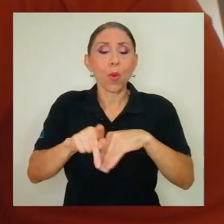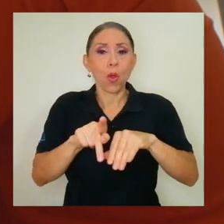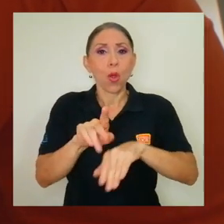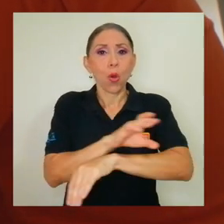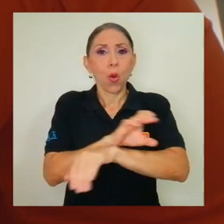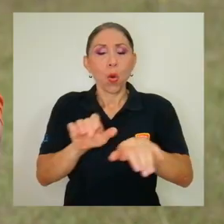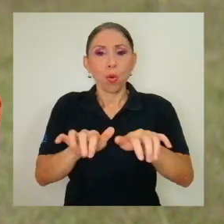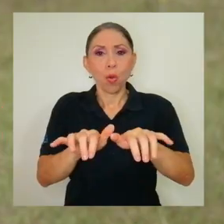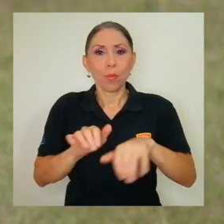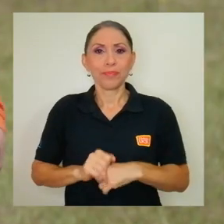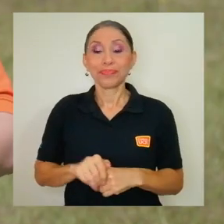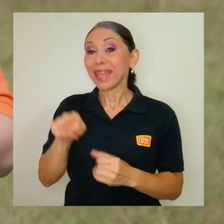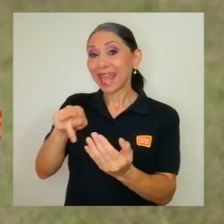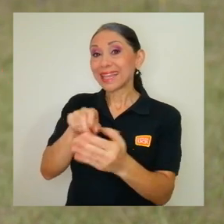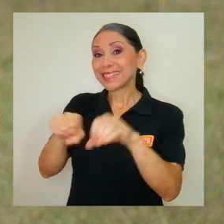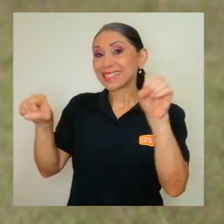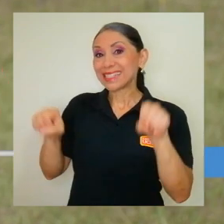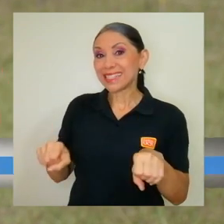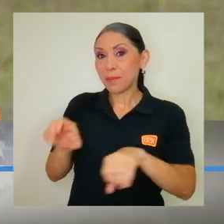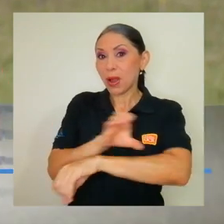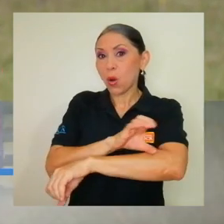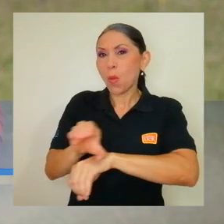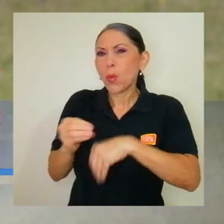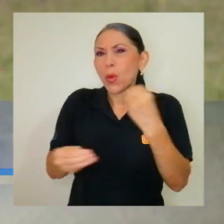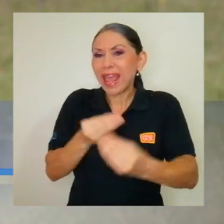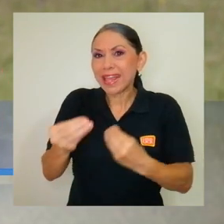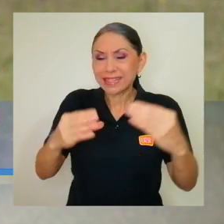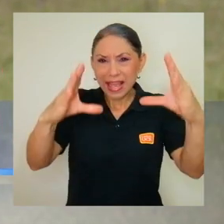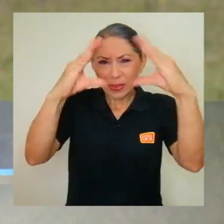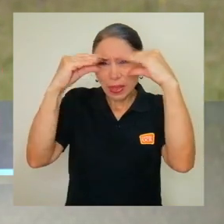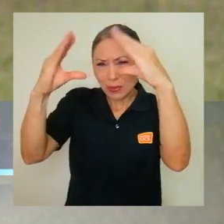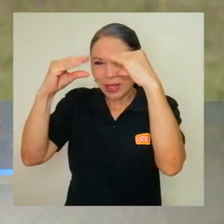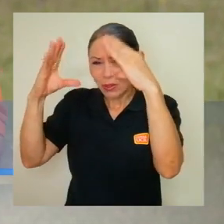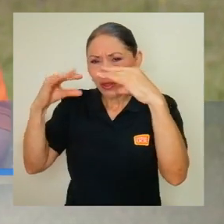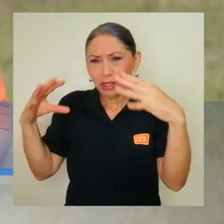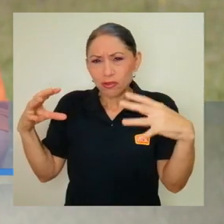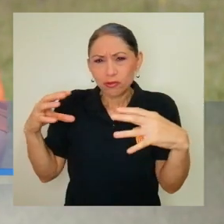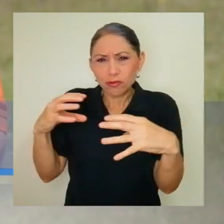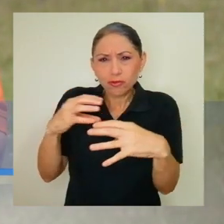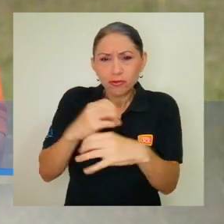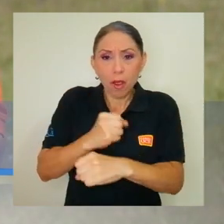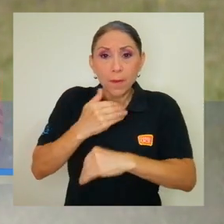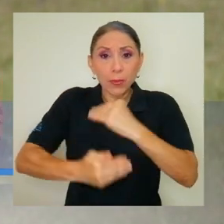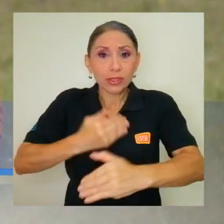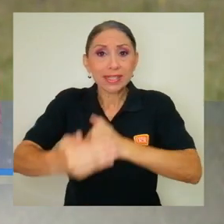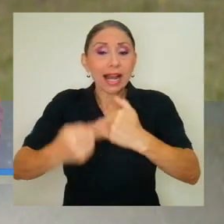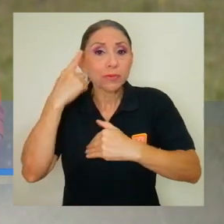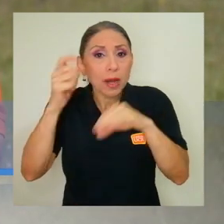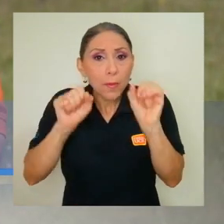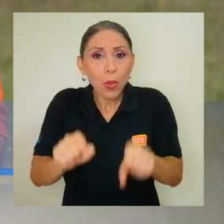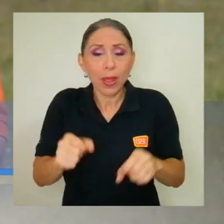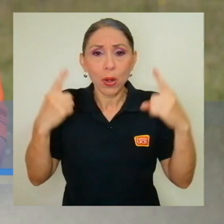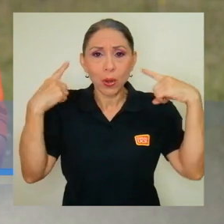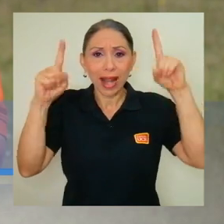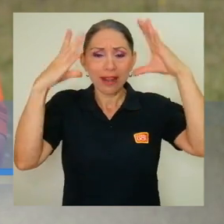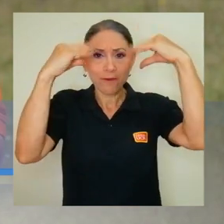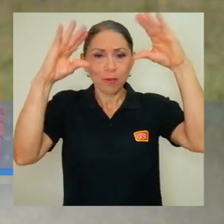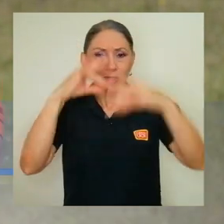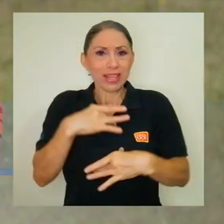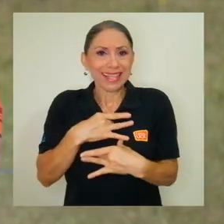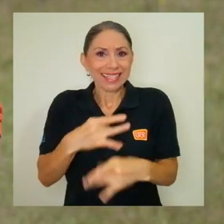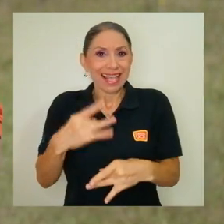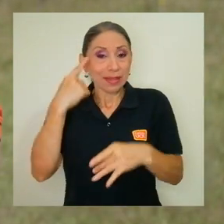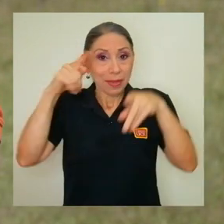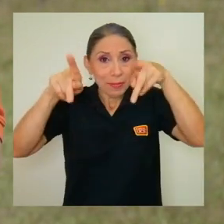software. El sistema lo que se encarga es de poder almacenar esos datos y procesarlos para obtener información de interés para el